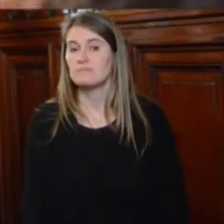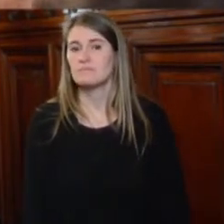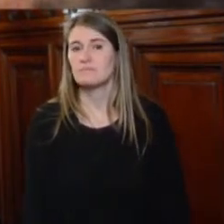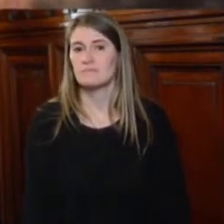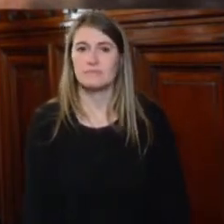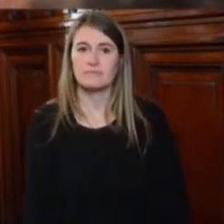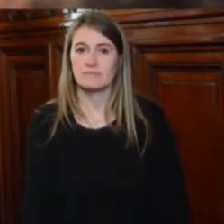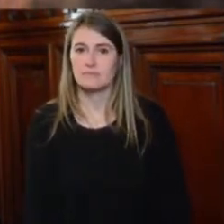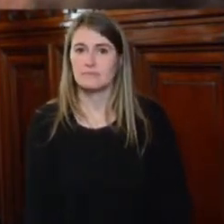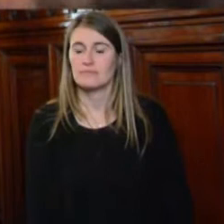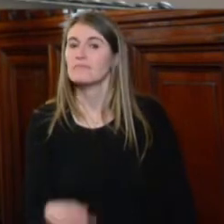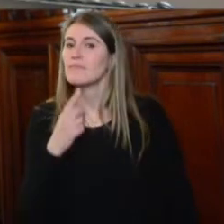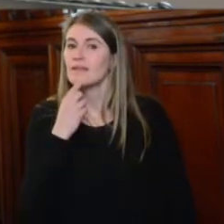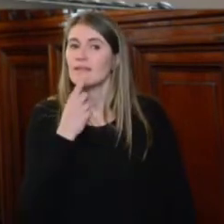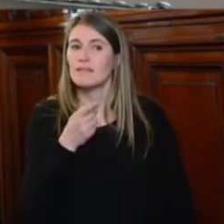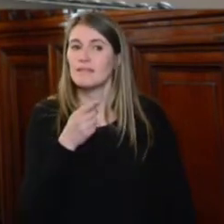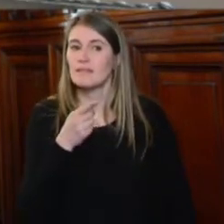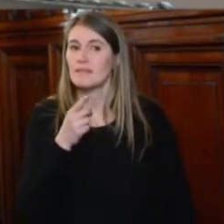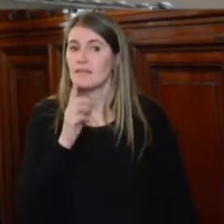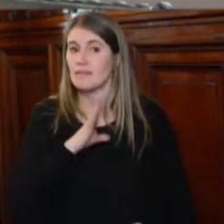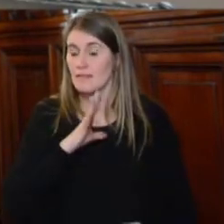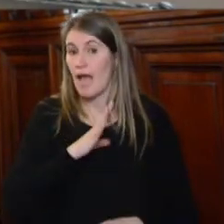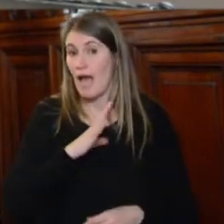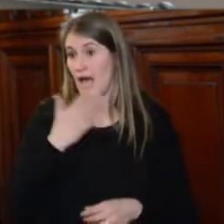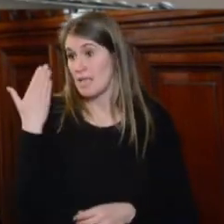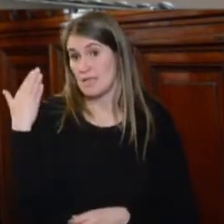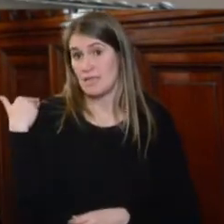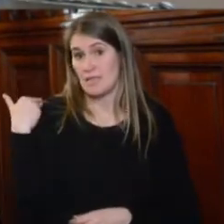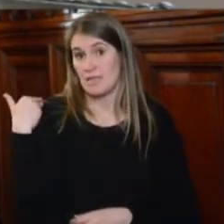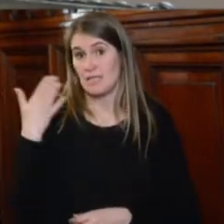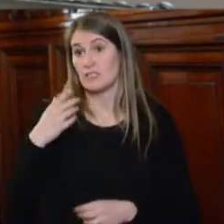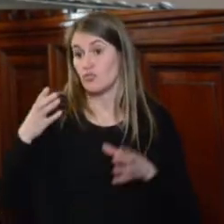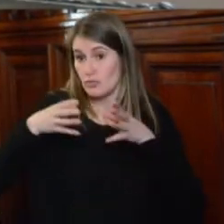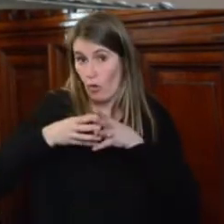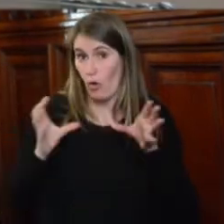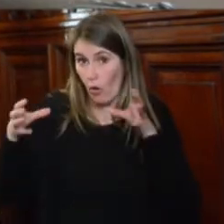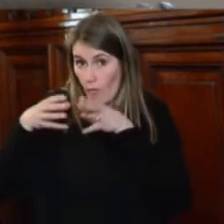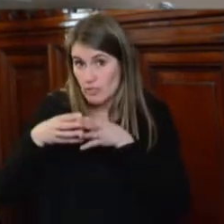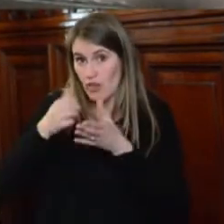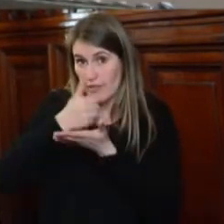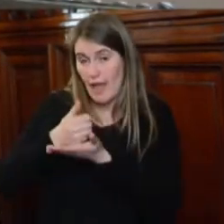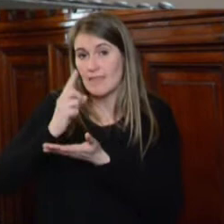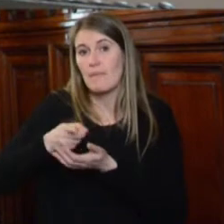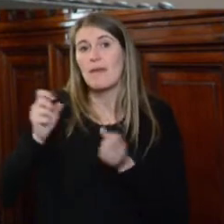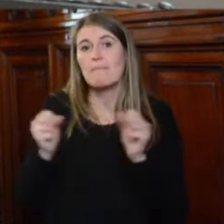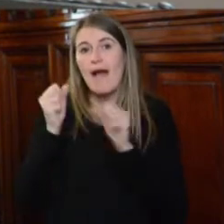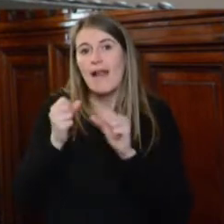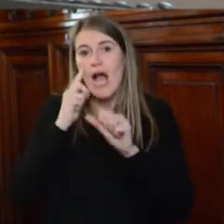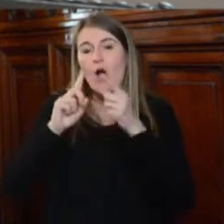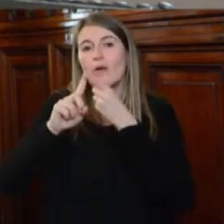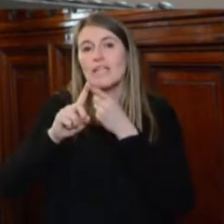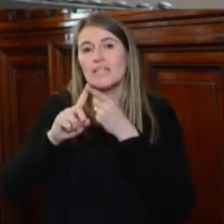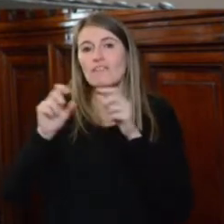Y me dediqué ese tiempo desde mi primer día en la comisión para la construcción de una nueva